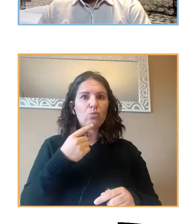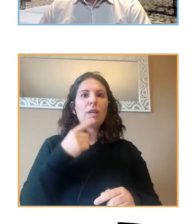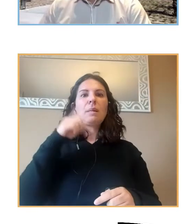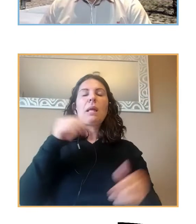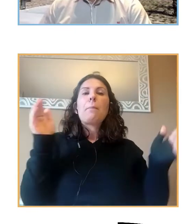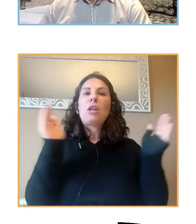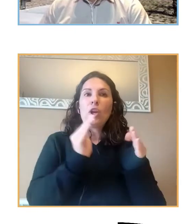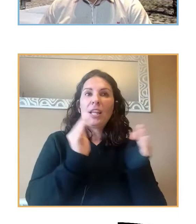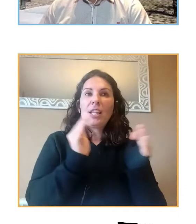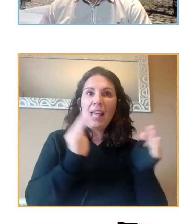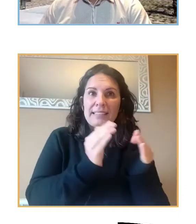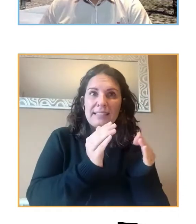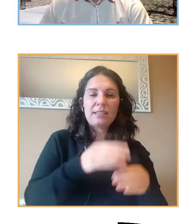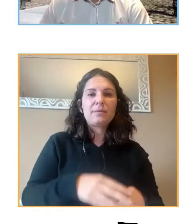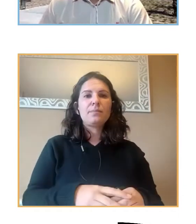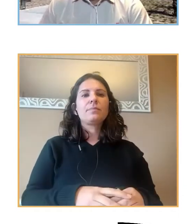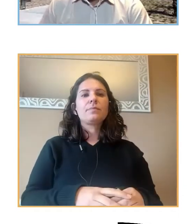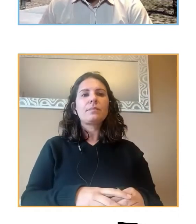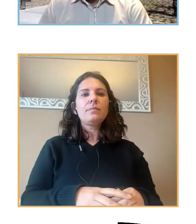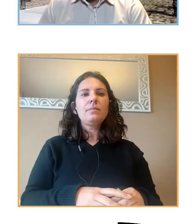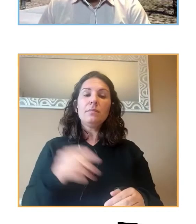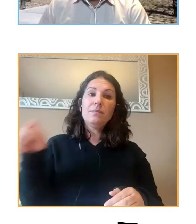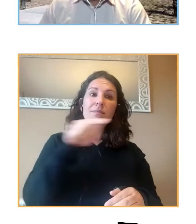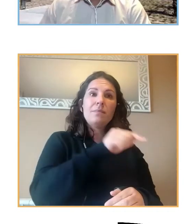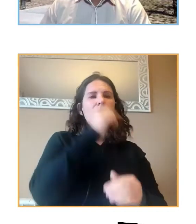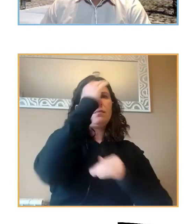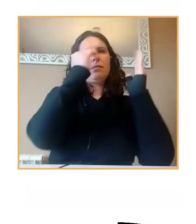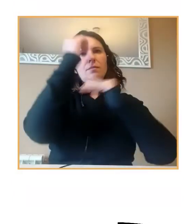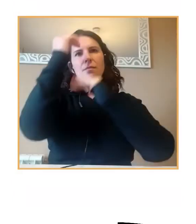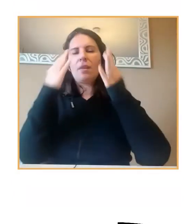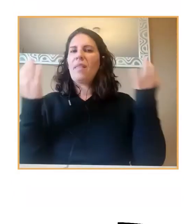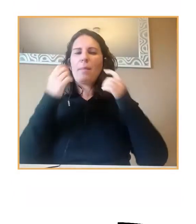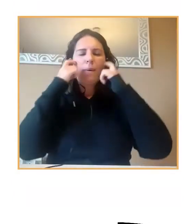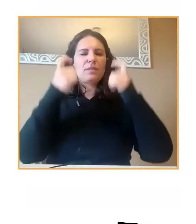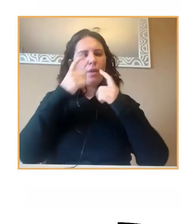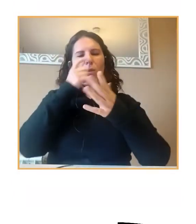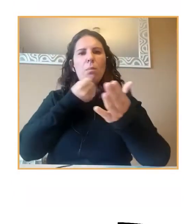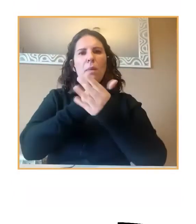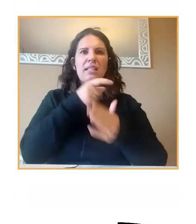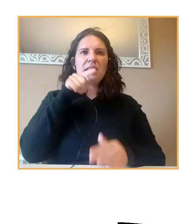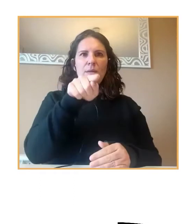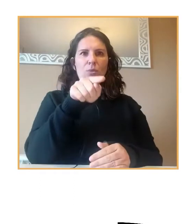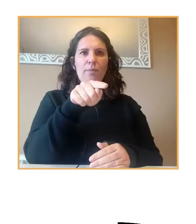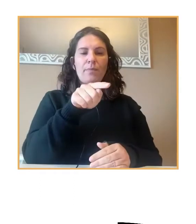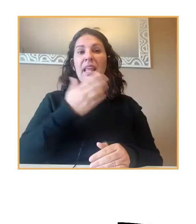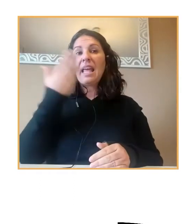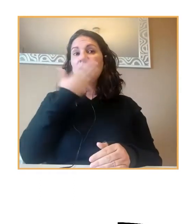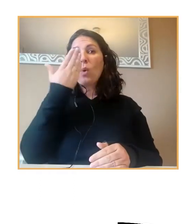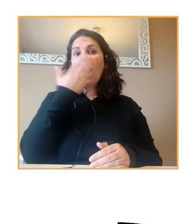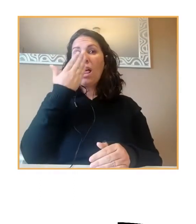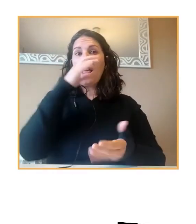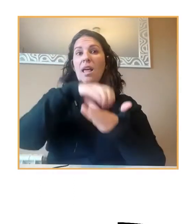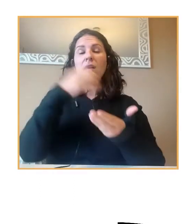minorías por tanto a eso es a donde hay que dirigir los esfuerzos la escuela como he dicho aprueba el examen de los